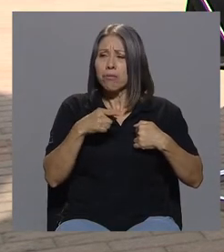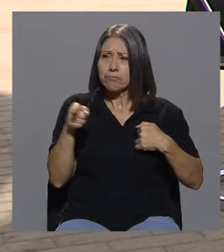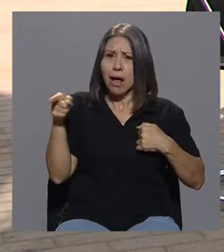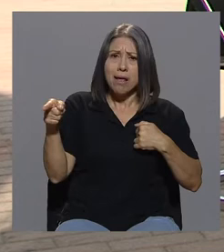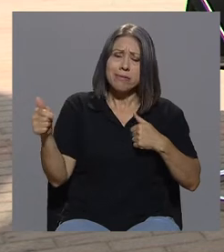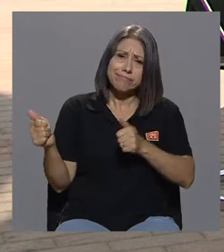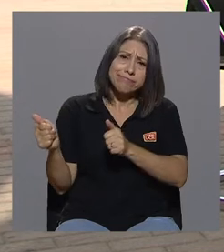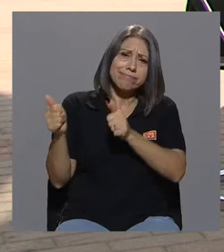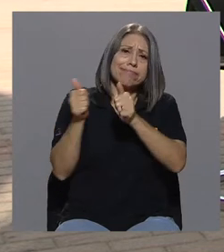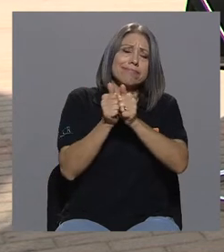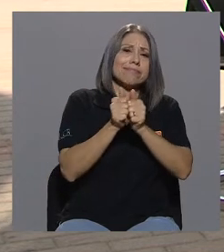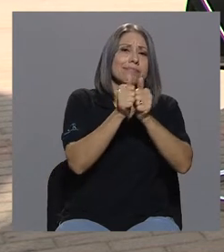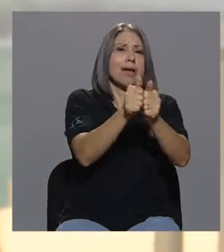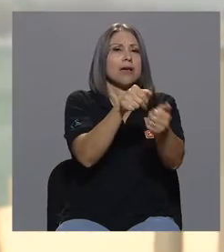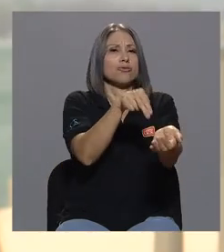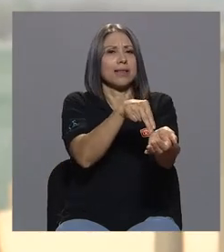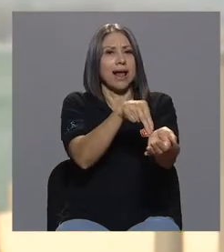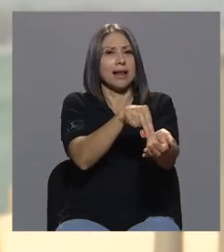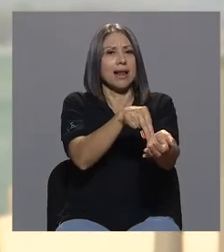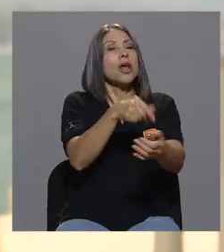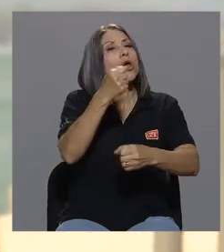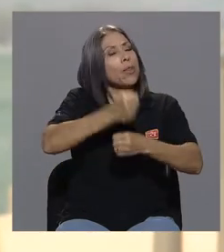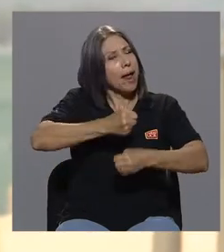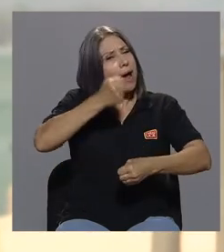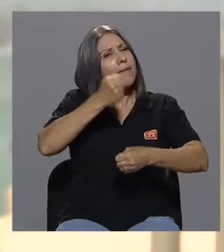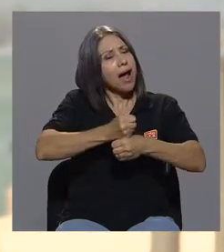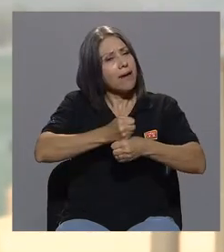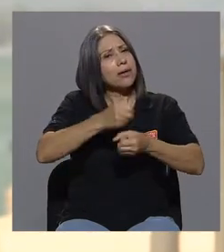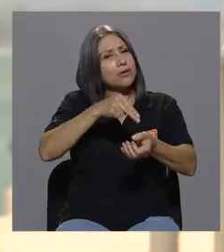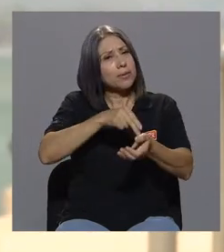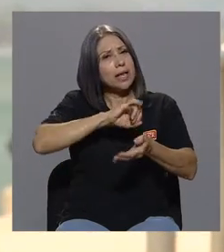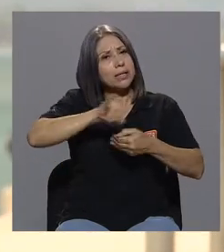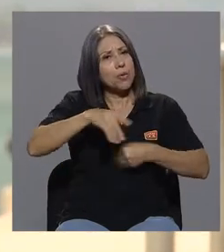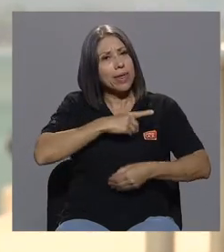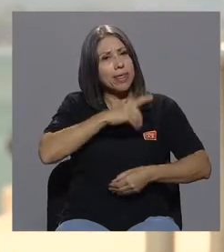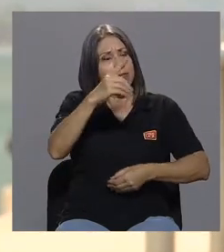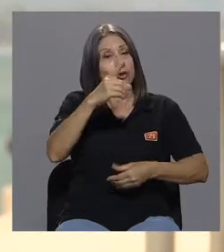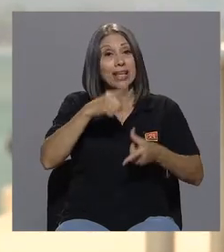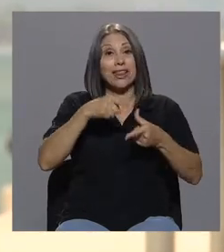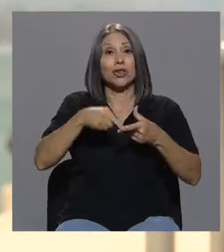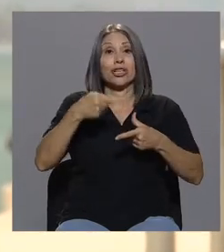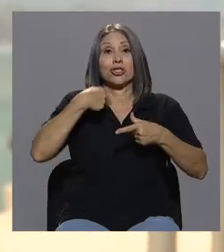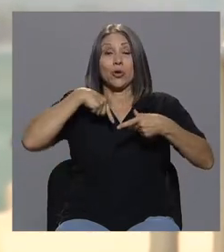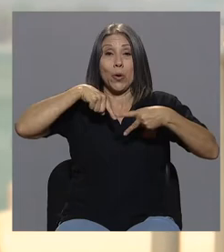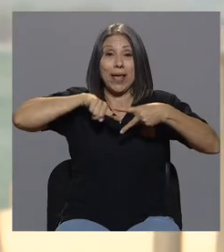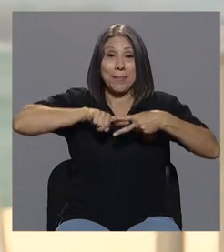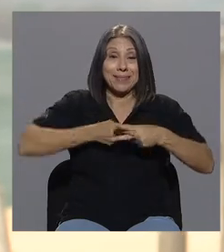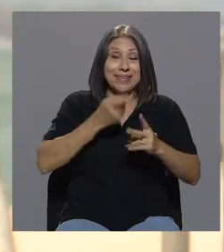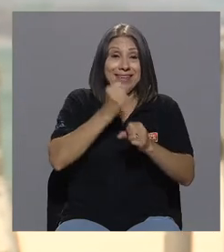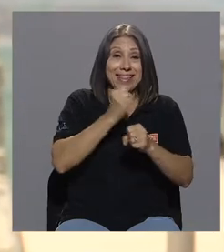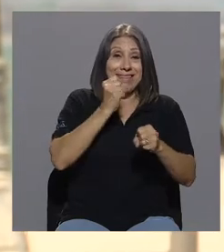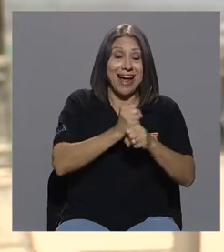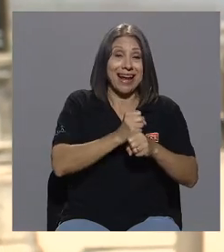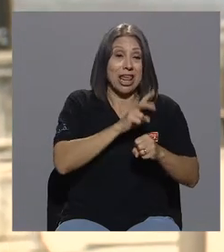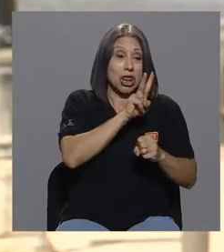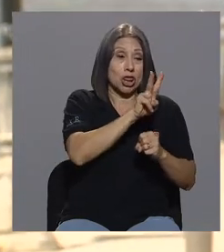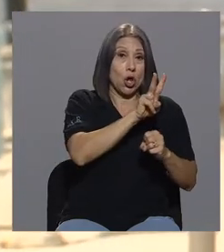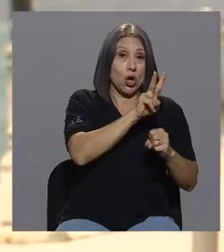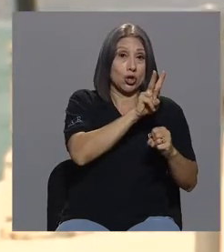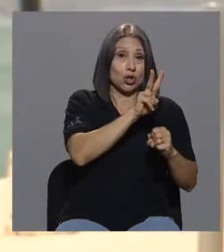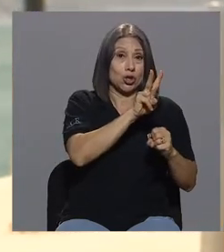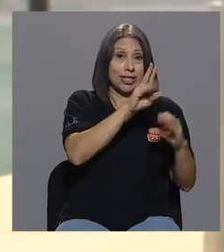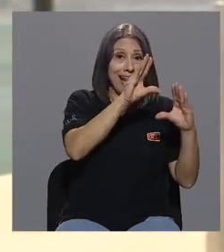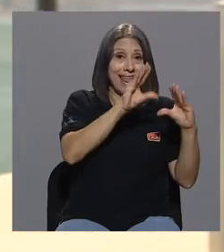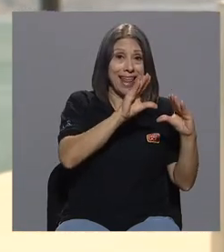Trabajaba todavía en el San Juan de Dios. Entonces, entraba de dos a diez en el hospital, de dos de la